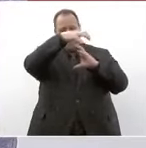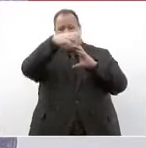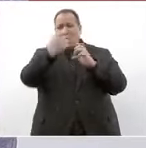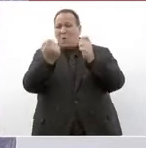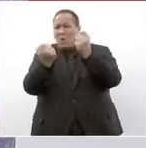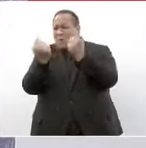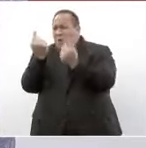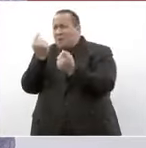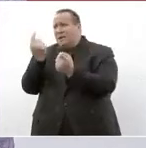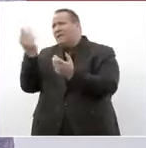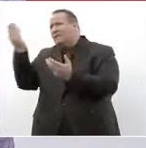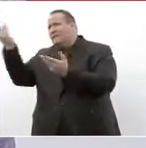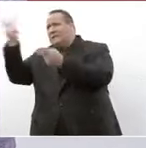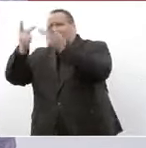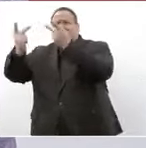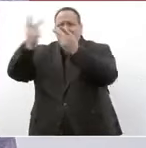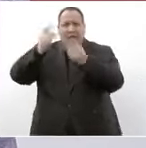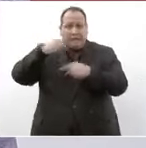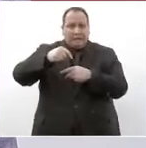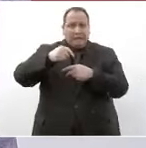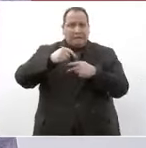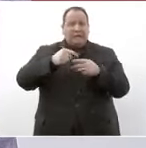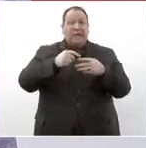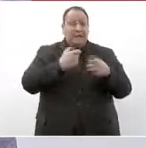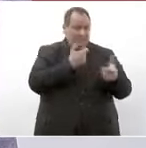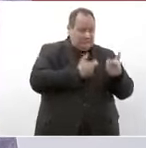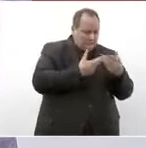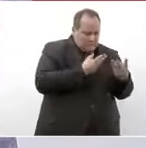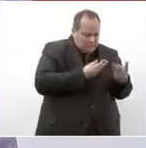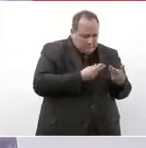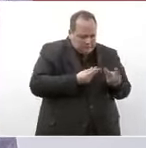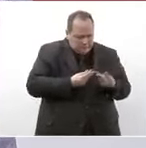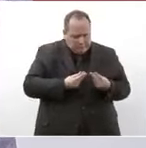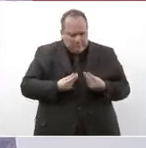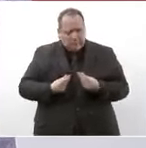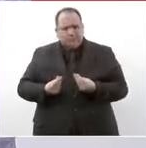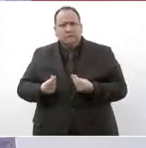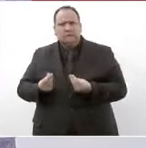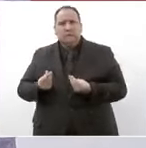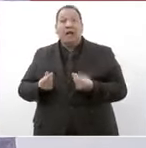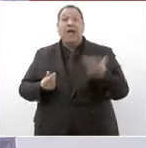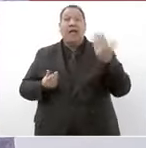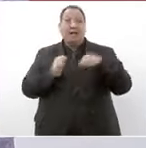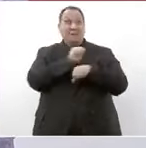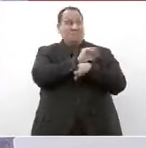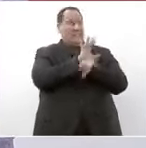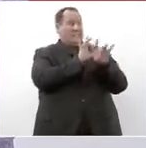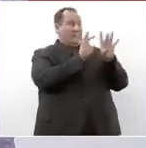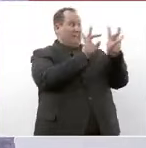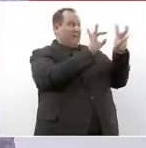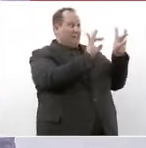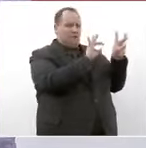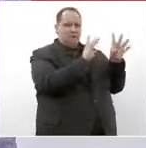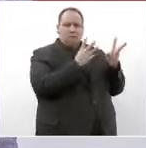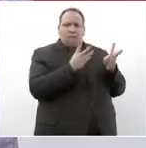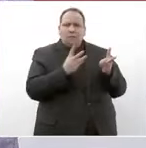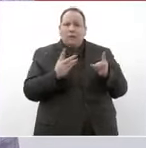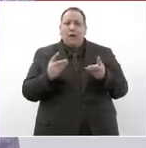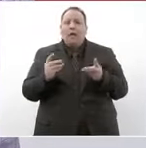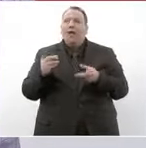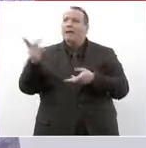mundo que estamos saliendo de la crisis económica que originó la pandemia sin